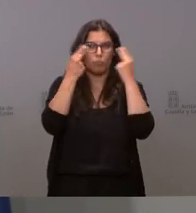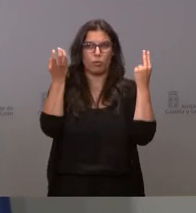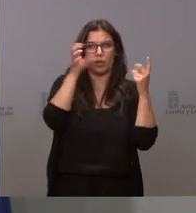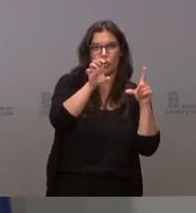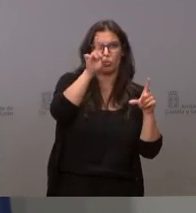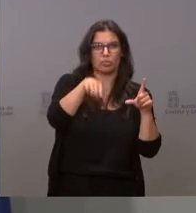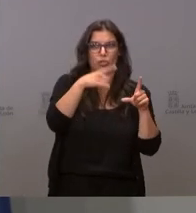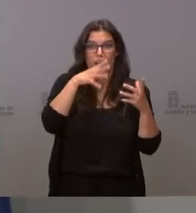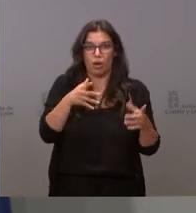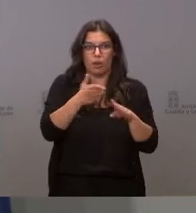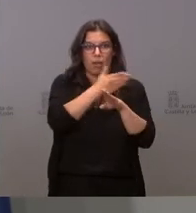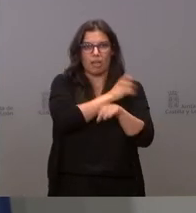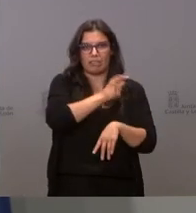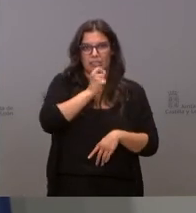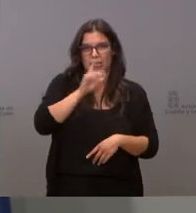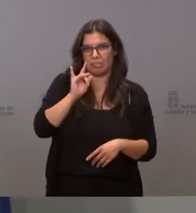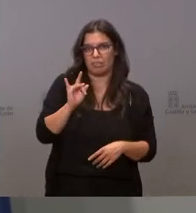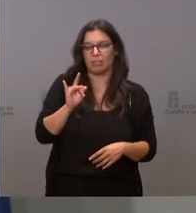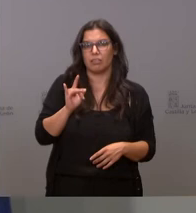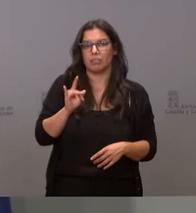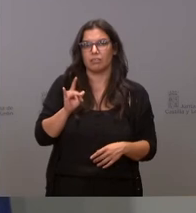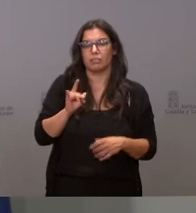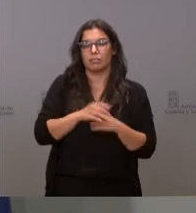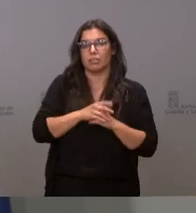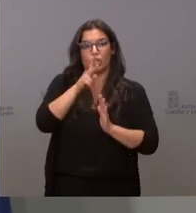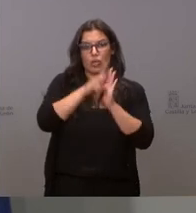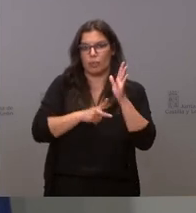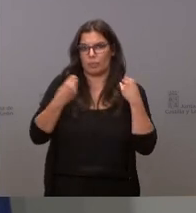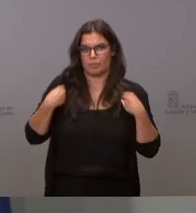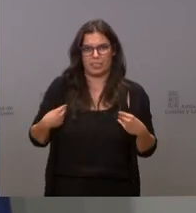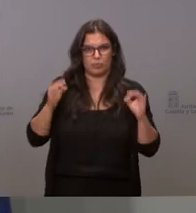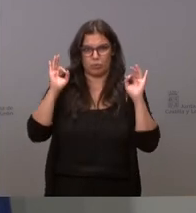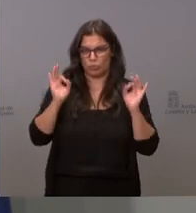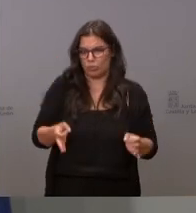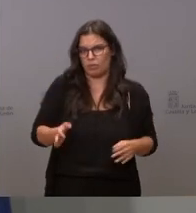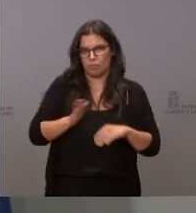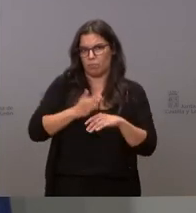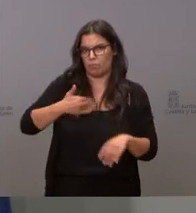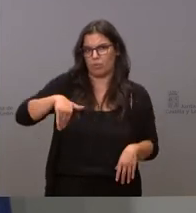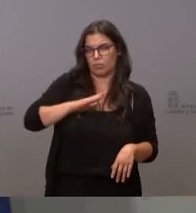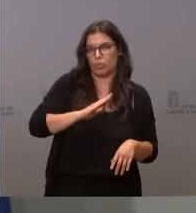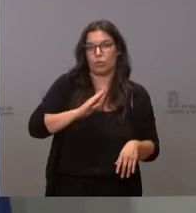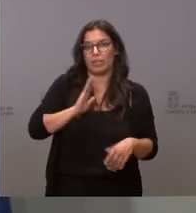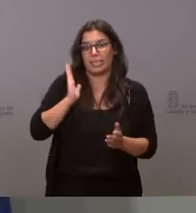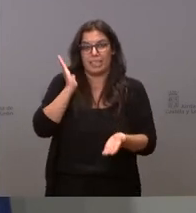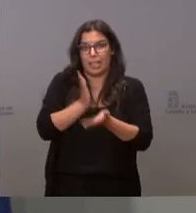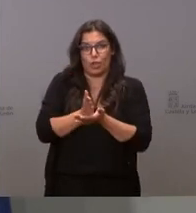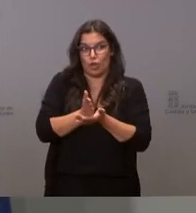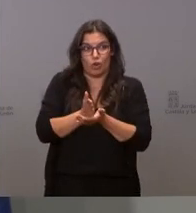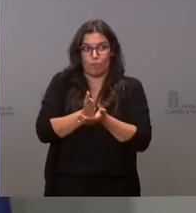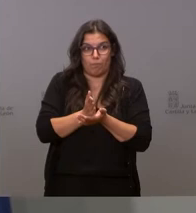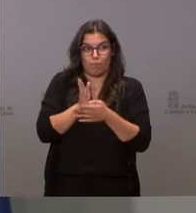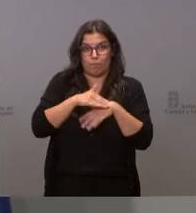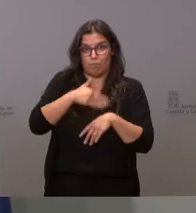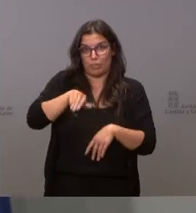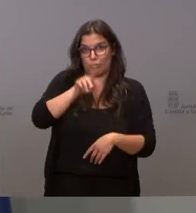estado publicando de manera periódica y se lo haré llegar las normas siguen en vigor para todo el mundo y las sanciones siguen en vigor para